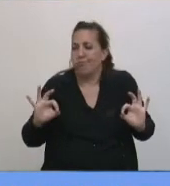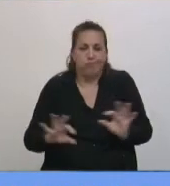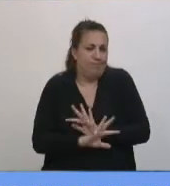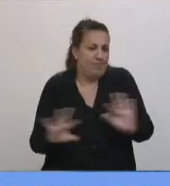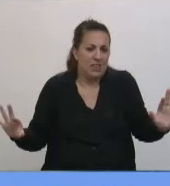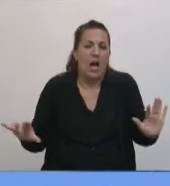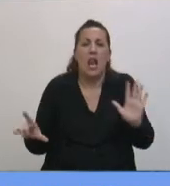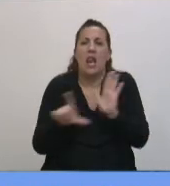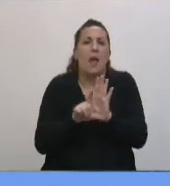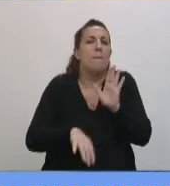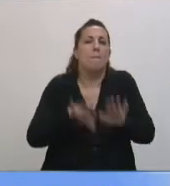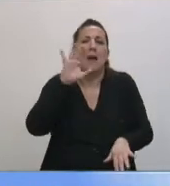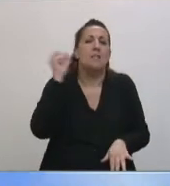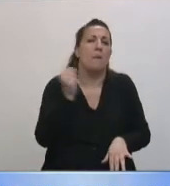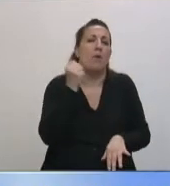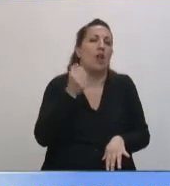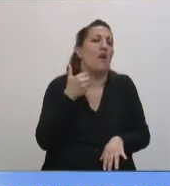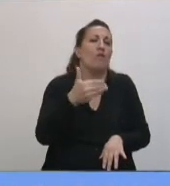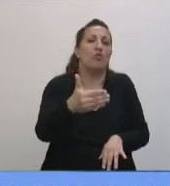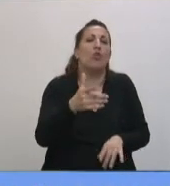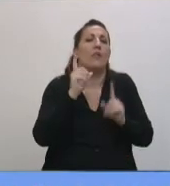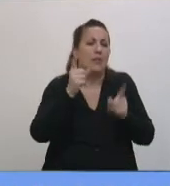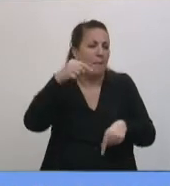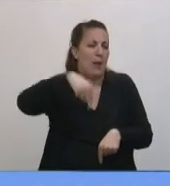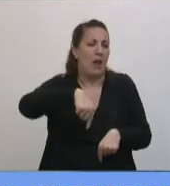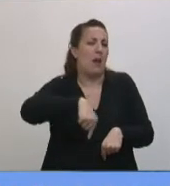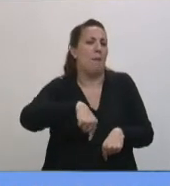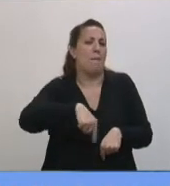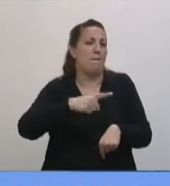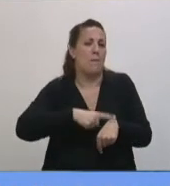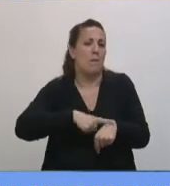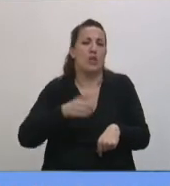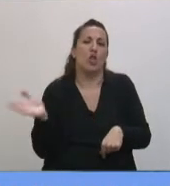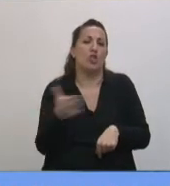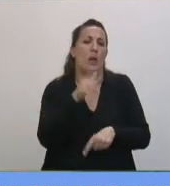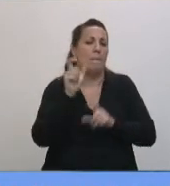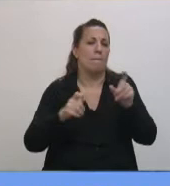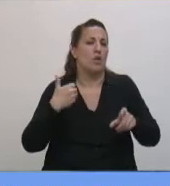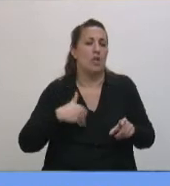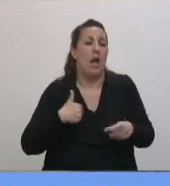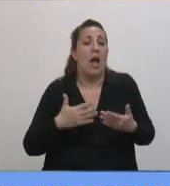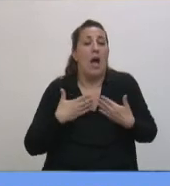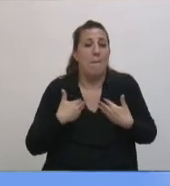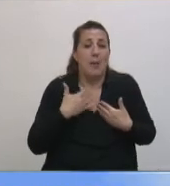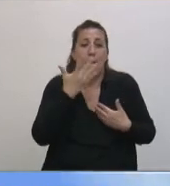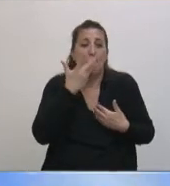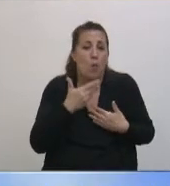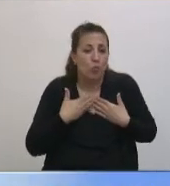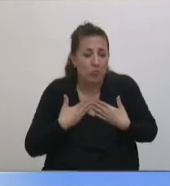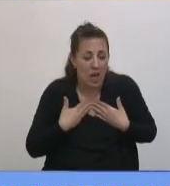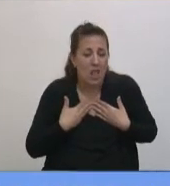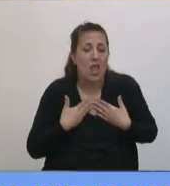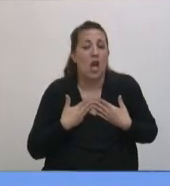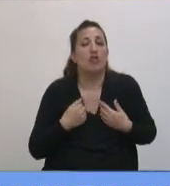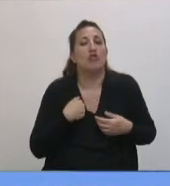importantes para el futuro y para el presente de todos los argentinos. Y a mí me gustaría, si usted me permite, yo quisiera